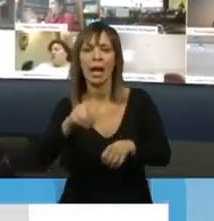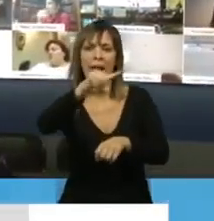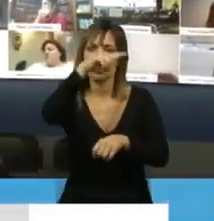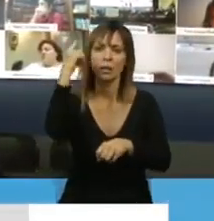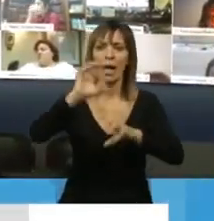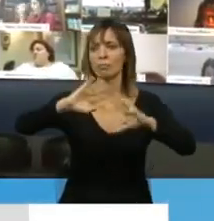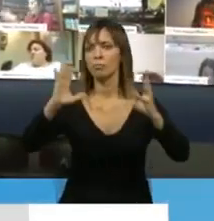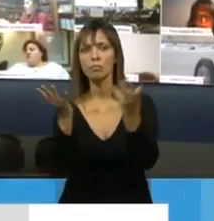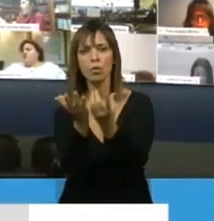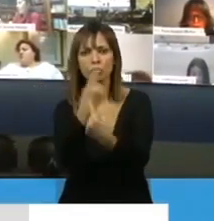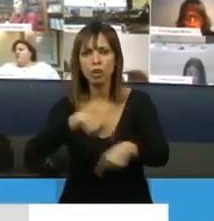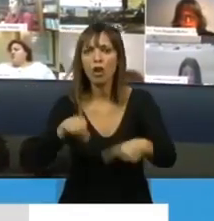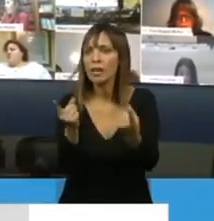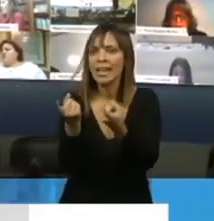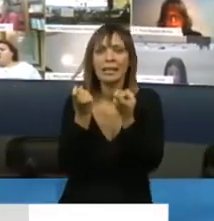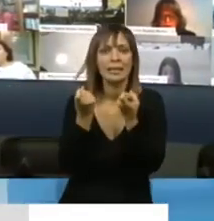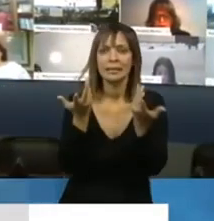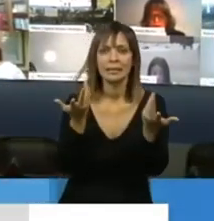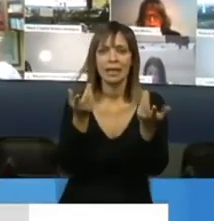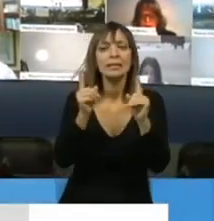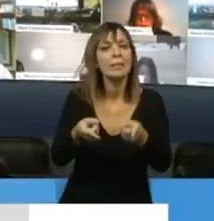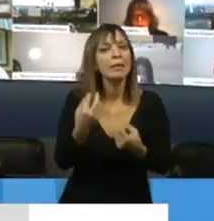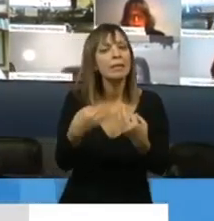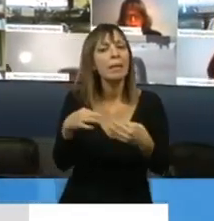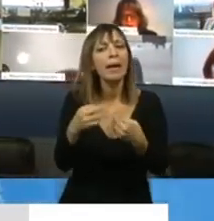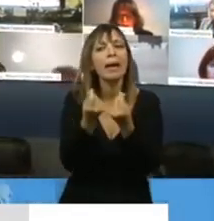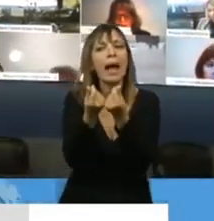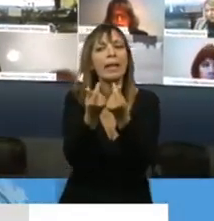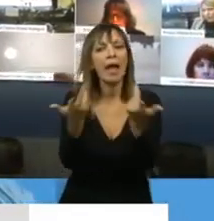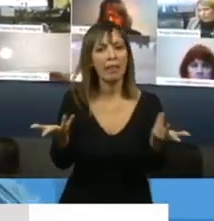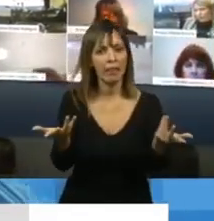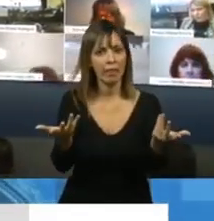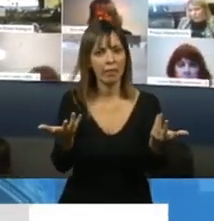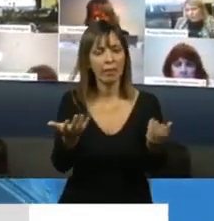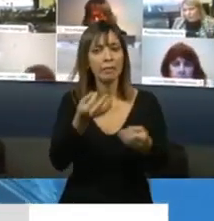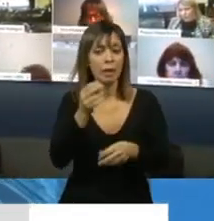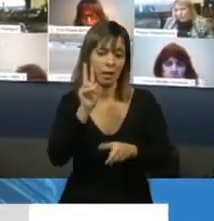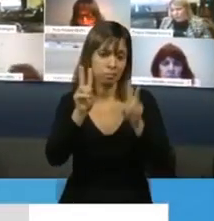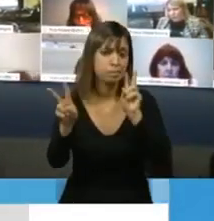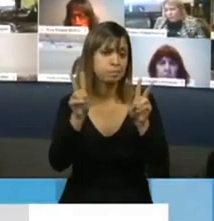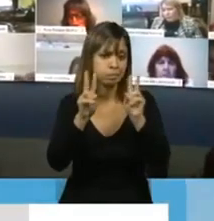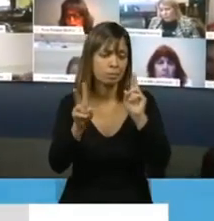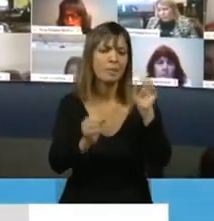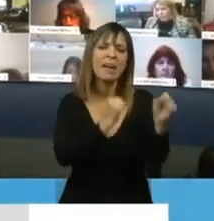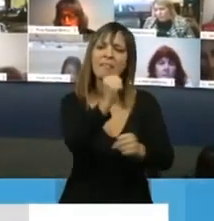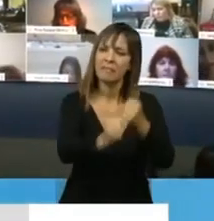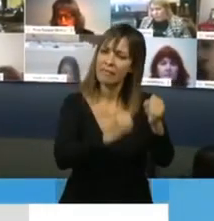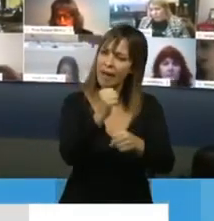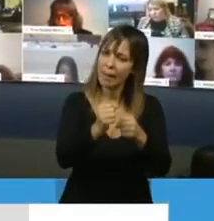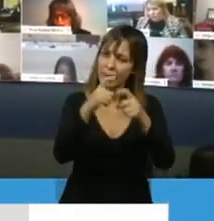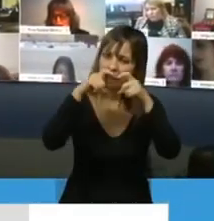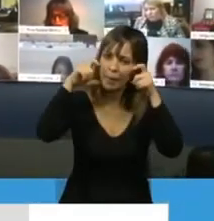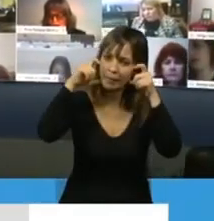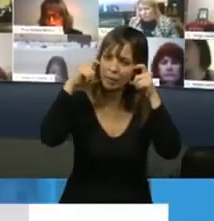que este equipamiento sea de calidad porque también se ha visto fábricas, por ejemplo, de barbijos